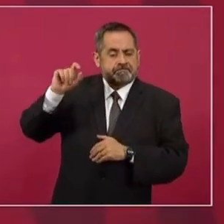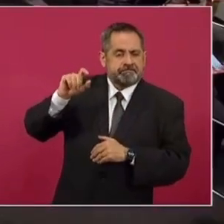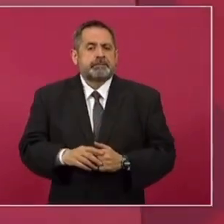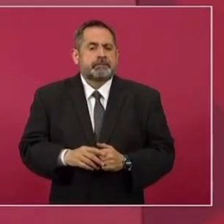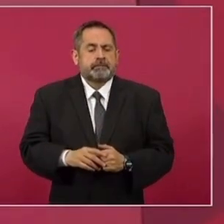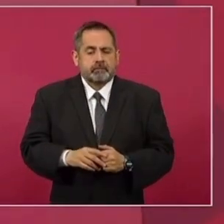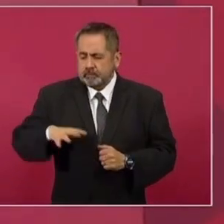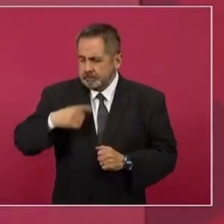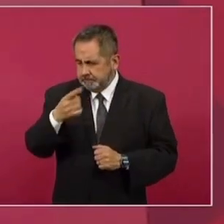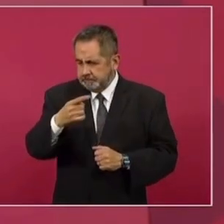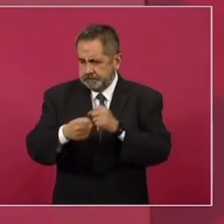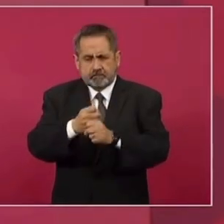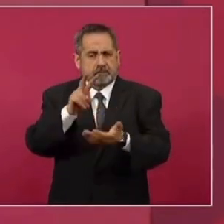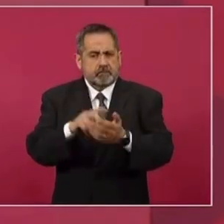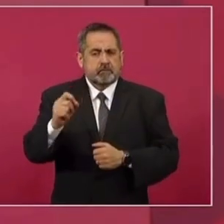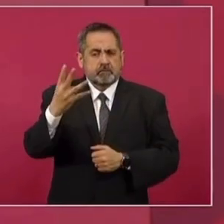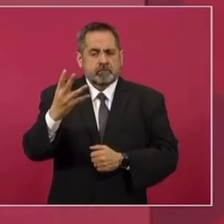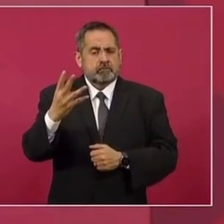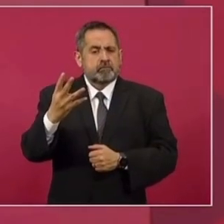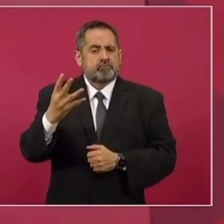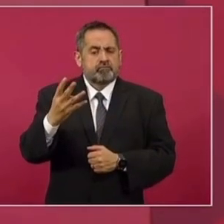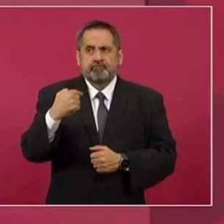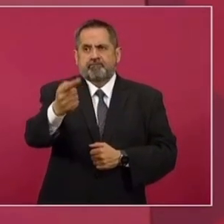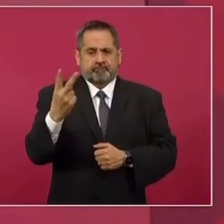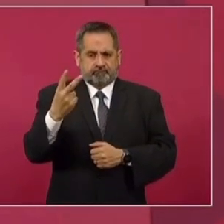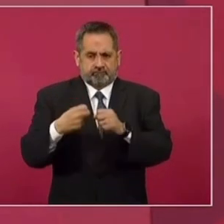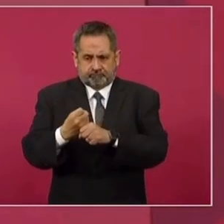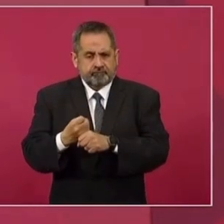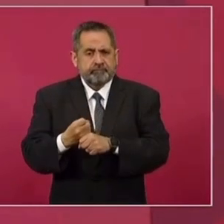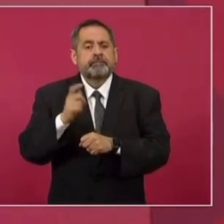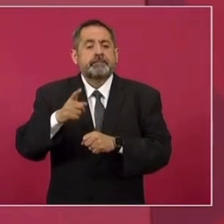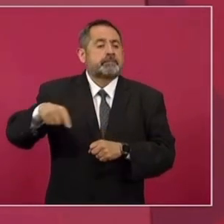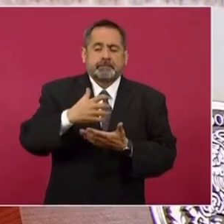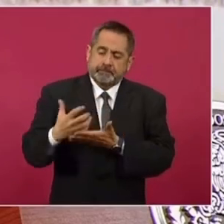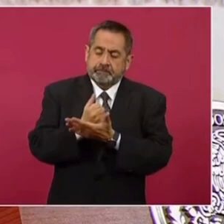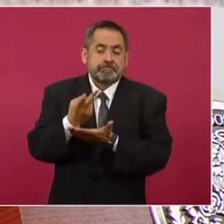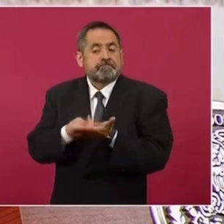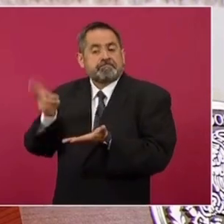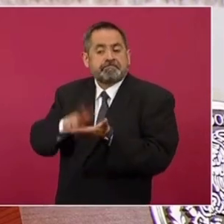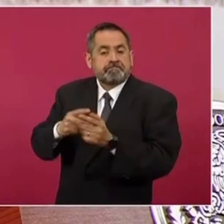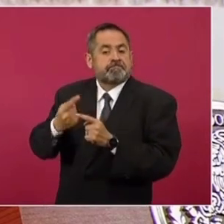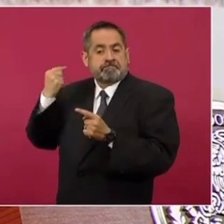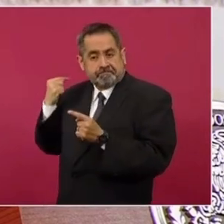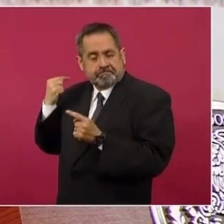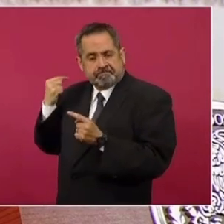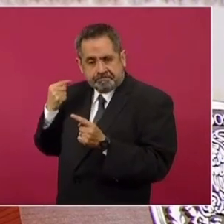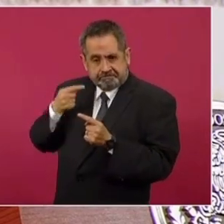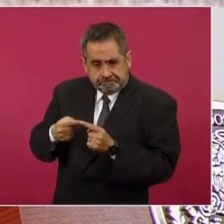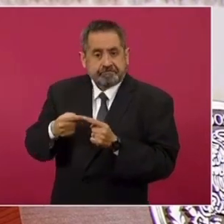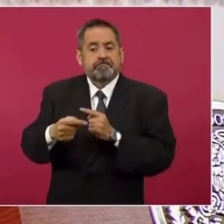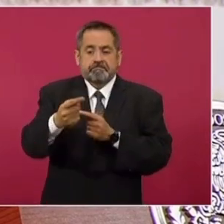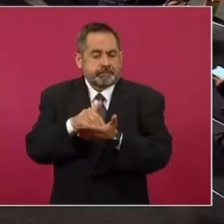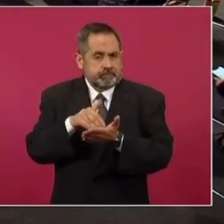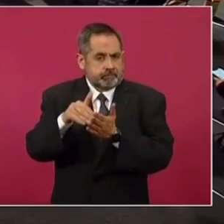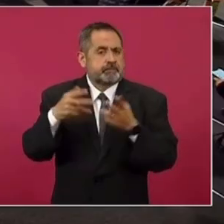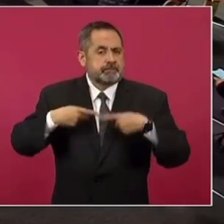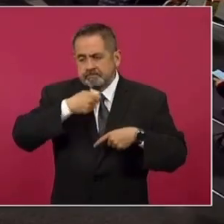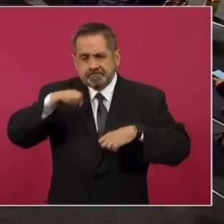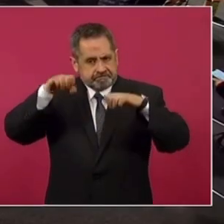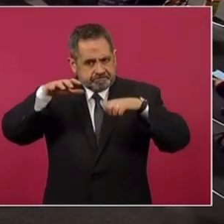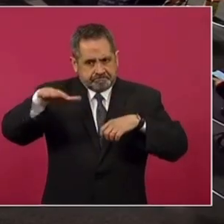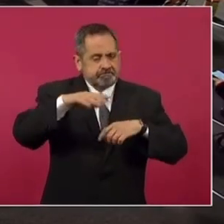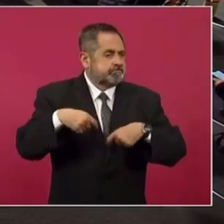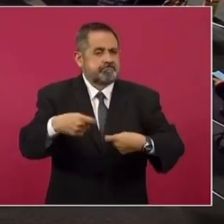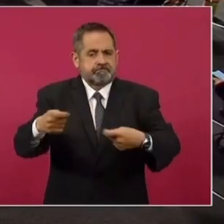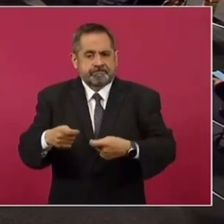65 años. En el 24, a principios del 24, dentro de dos años, van a estar recibiendo el doble de lo que se recibió en el 21. Y no les va